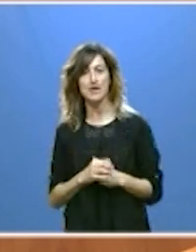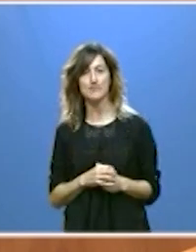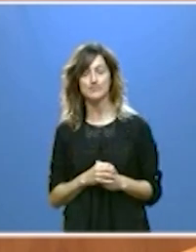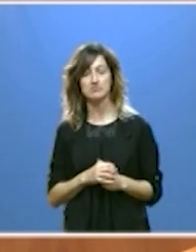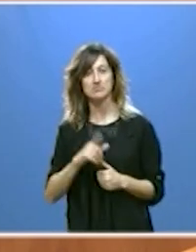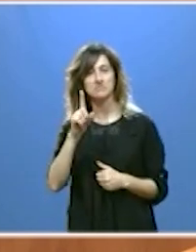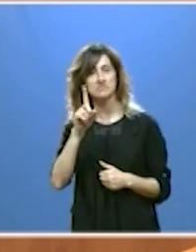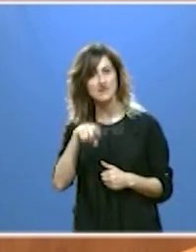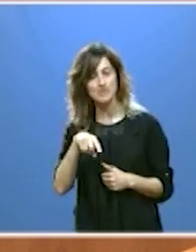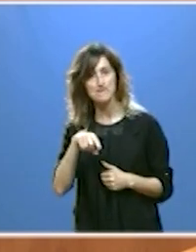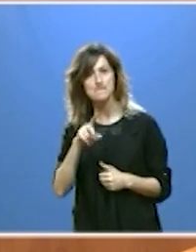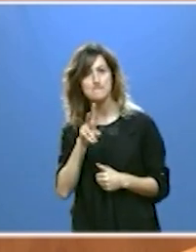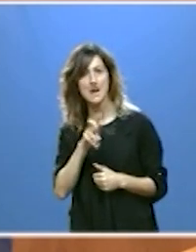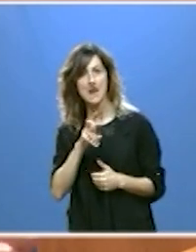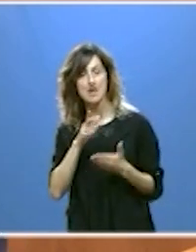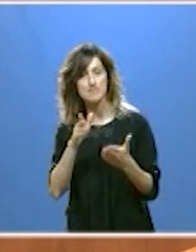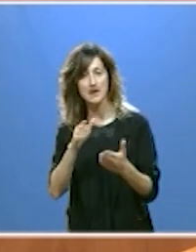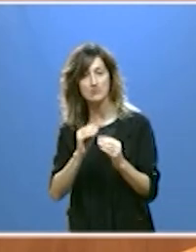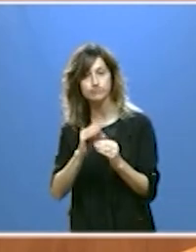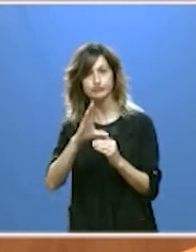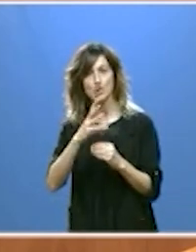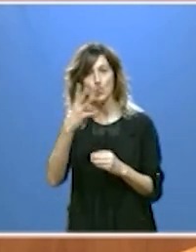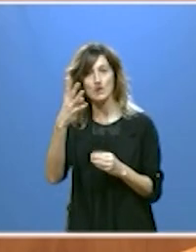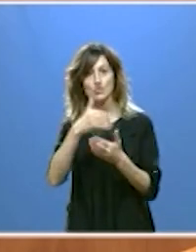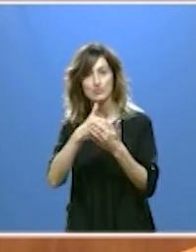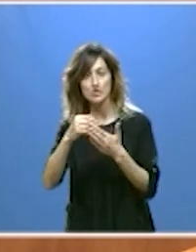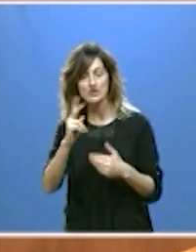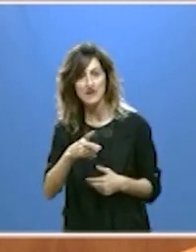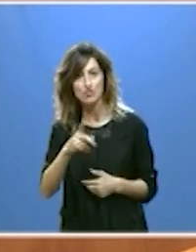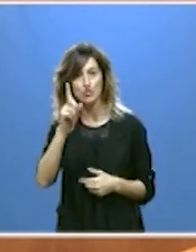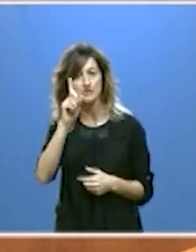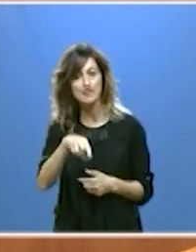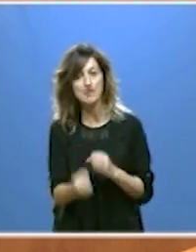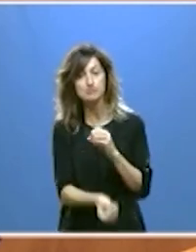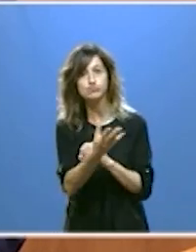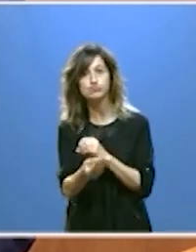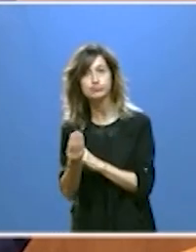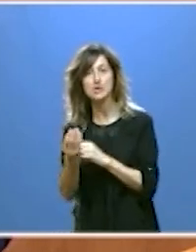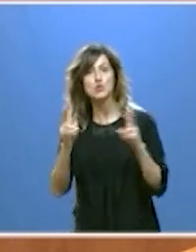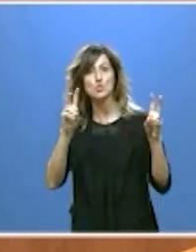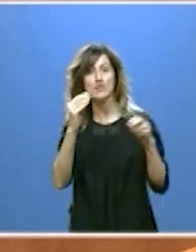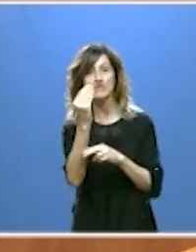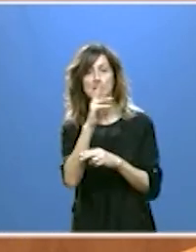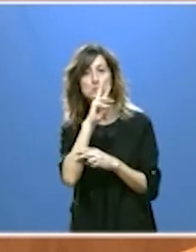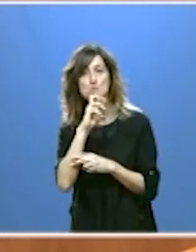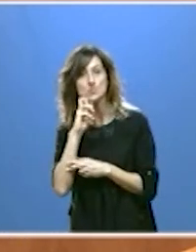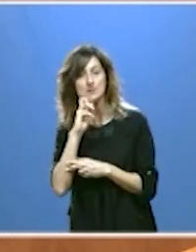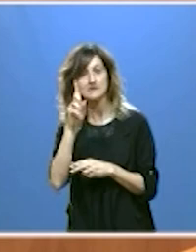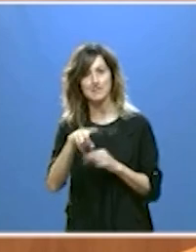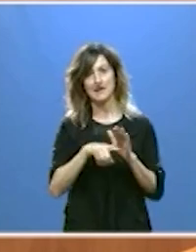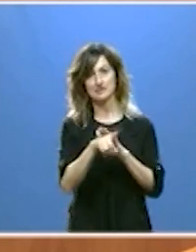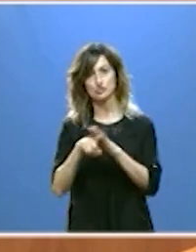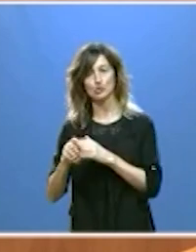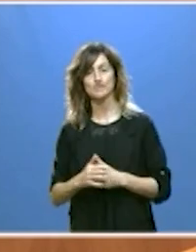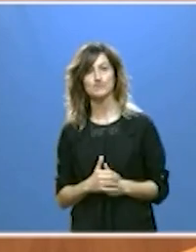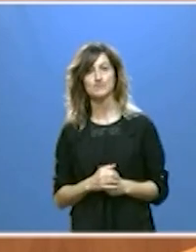va a permitir elevar la inversión en cuatro millones de euros y también creará nuevas figuras de protección y de gestión.